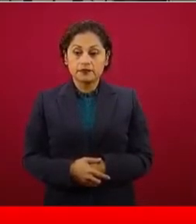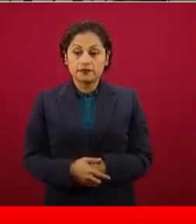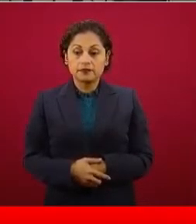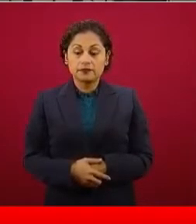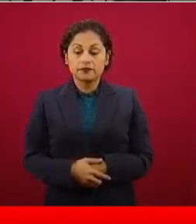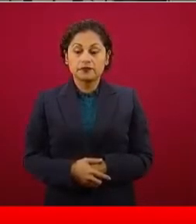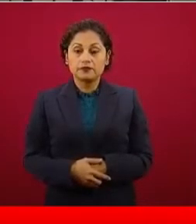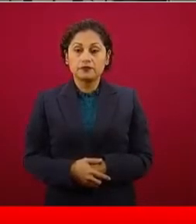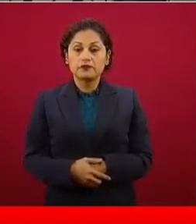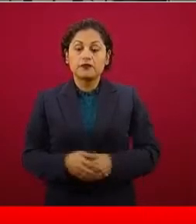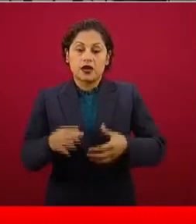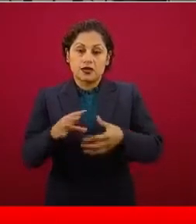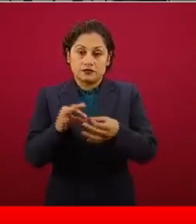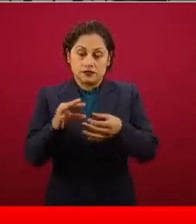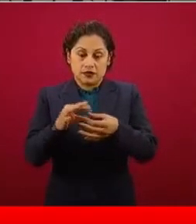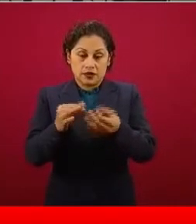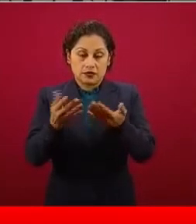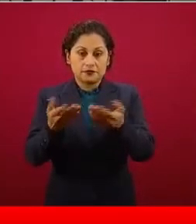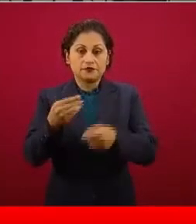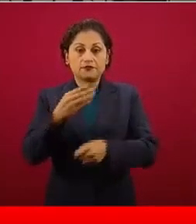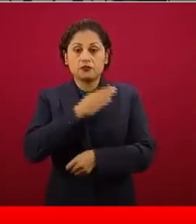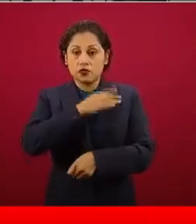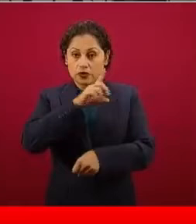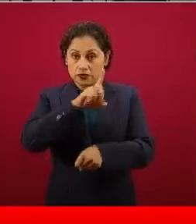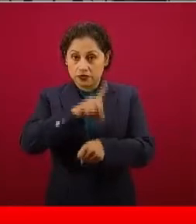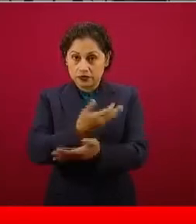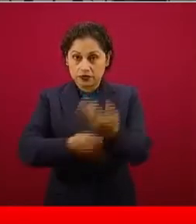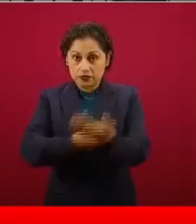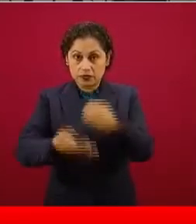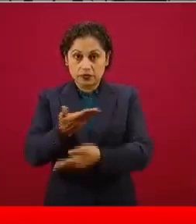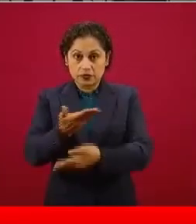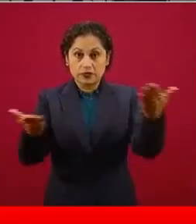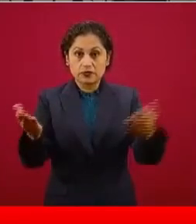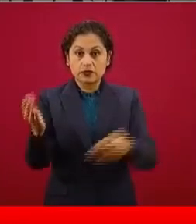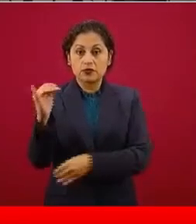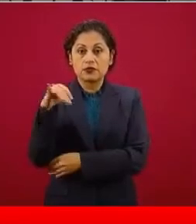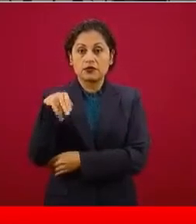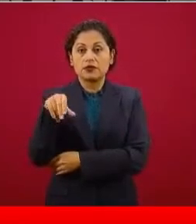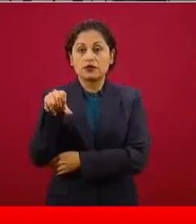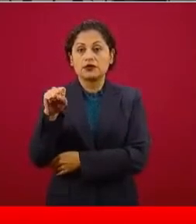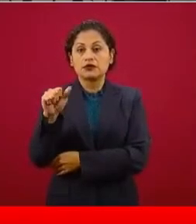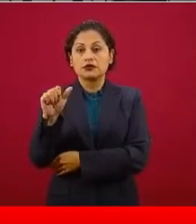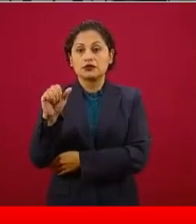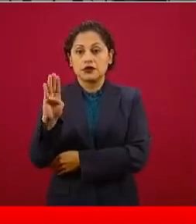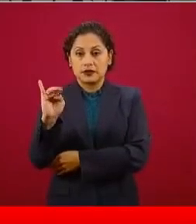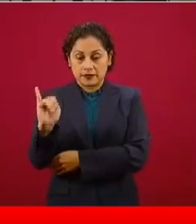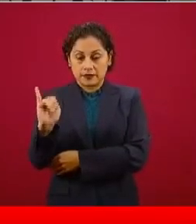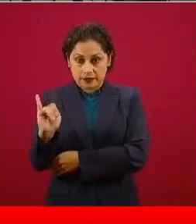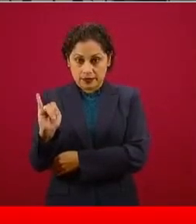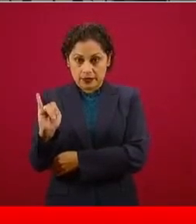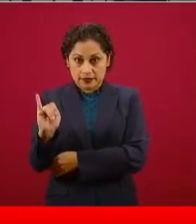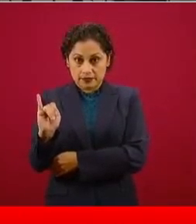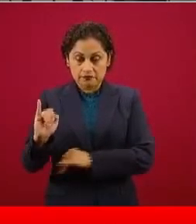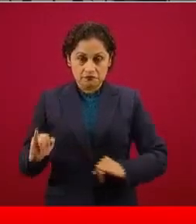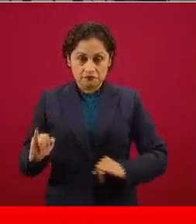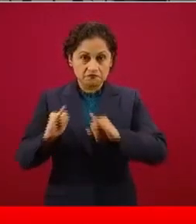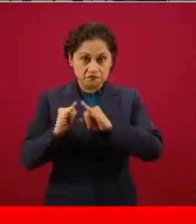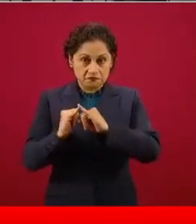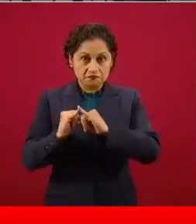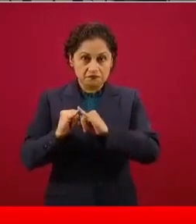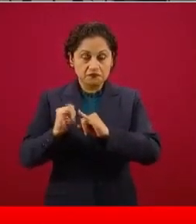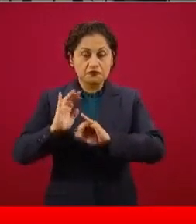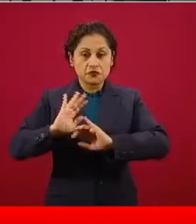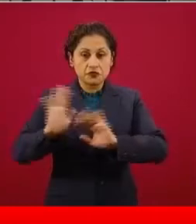Bueno, comentarles, buenos días a todos, comentarles que el Instituto de Salud para el Bienestar ha llevado a cabo las acciones para atender la